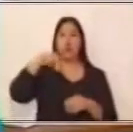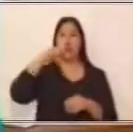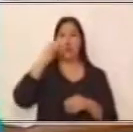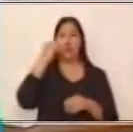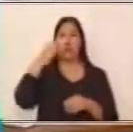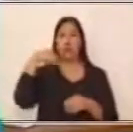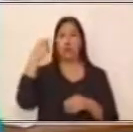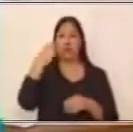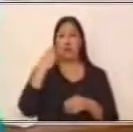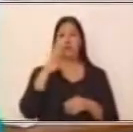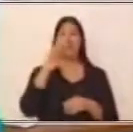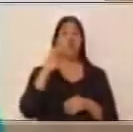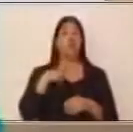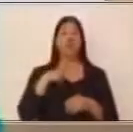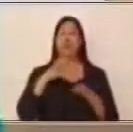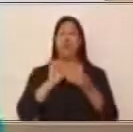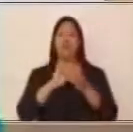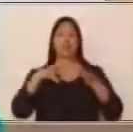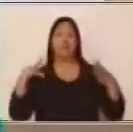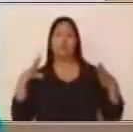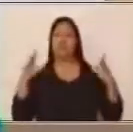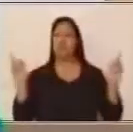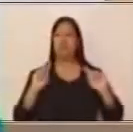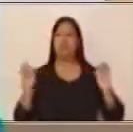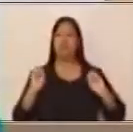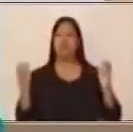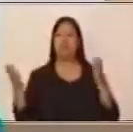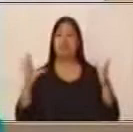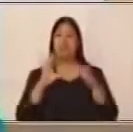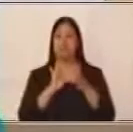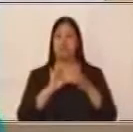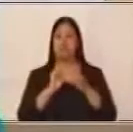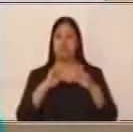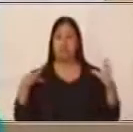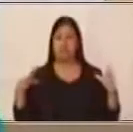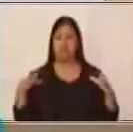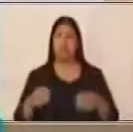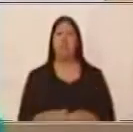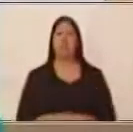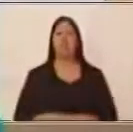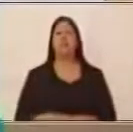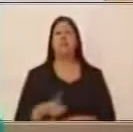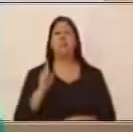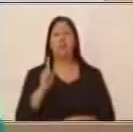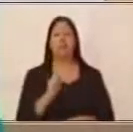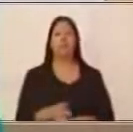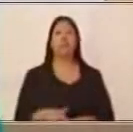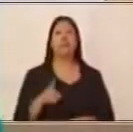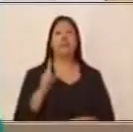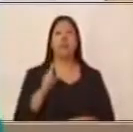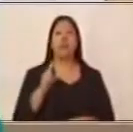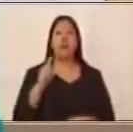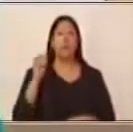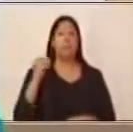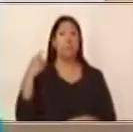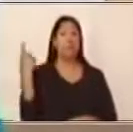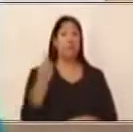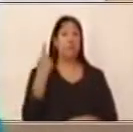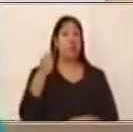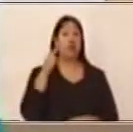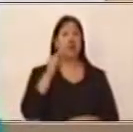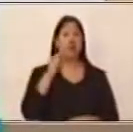este caso, de temas de oraciones compuestas, a las conjunciones les vamos a llamar nexos. Algo muy importante y